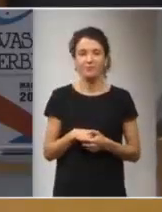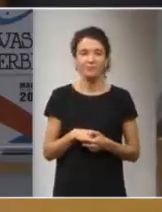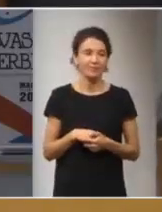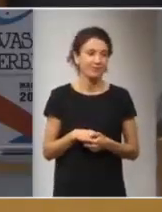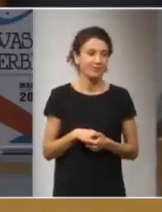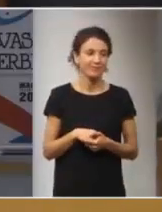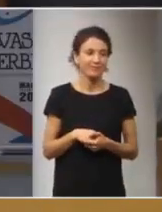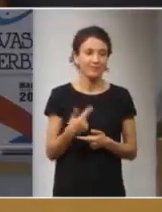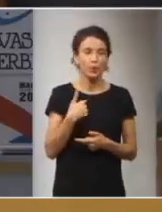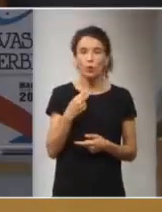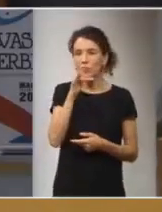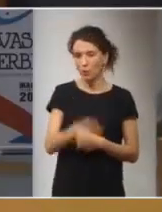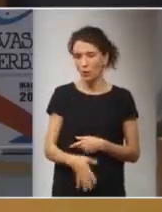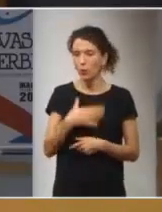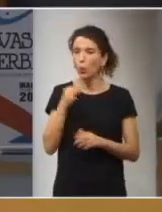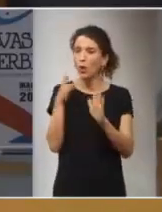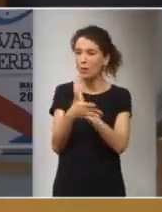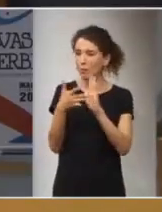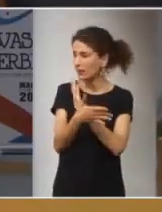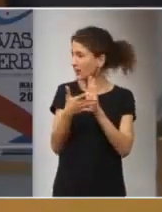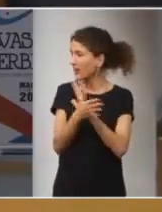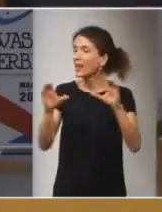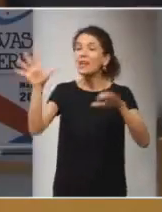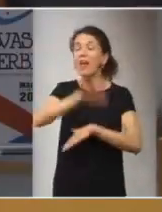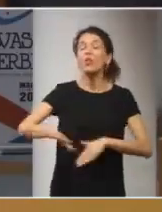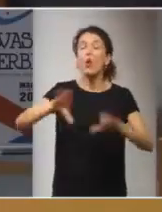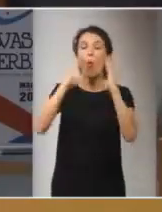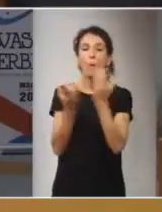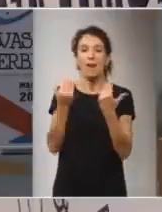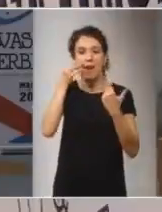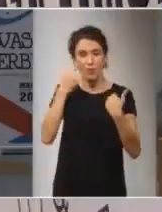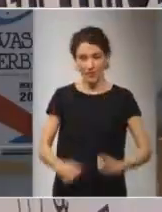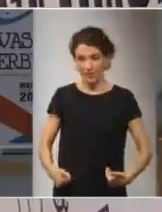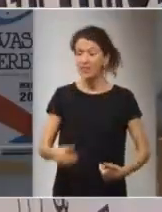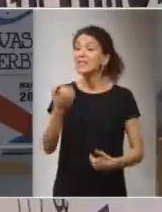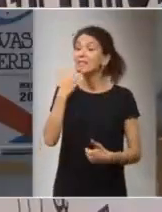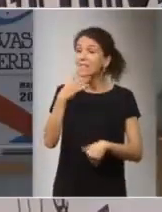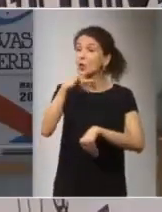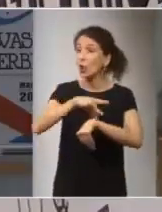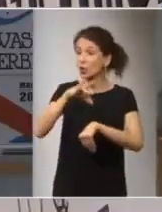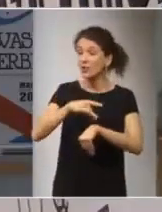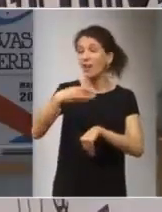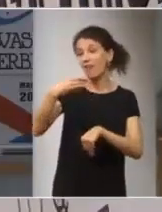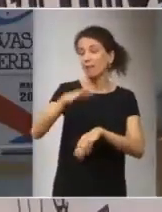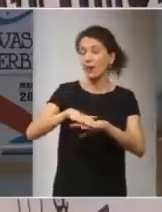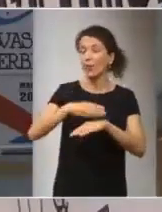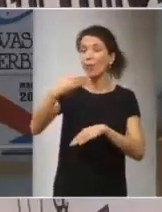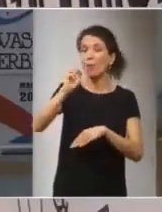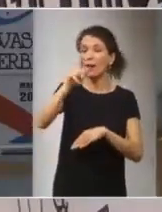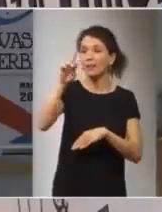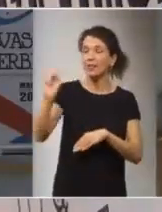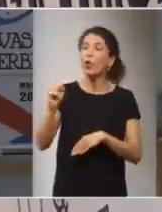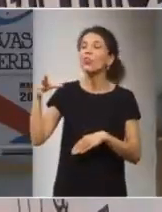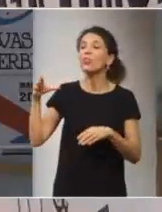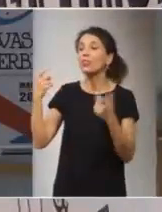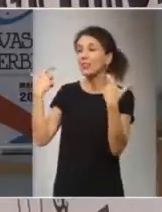yo te prometo que te puedo explicar cómo llegar a la nación humana universal en tres minutos si el doctor Baltasar Garzón me promete que puede librar una orden de